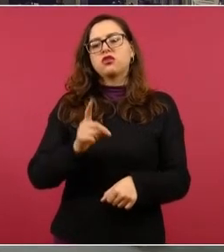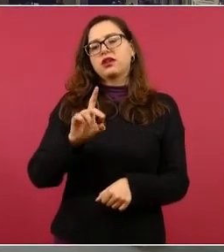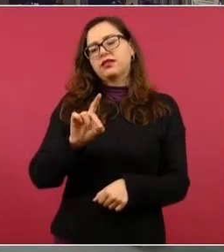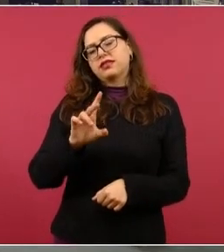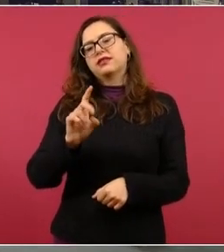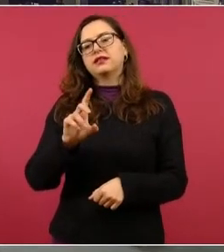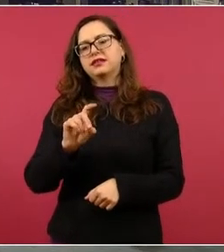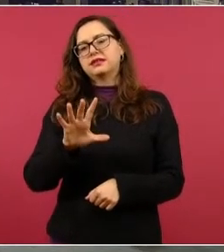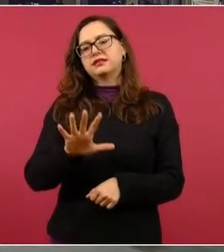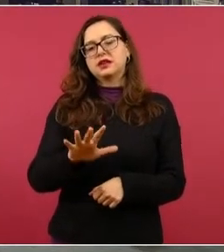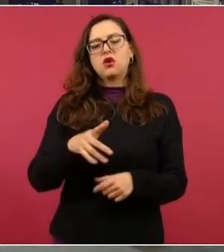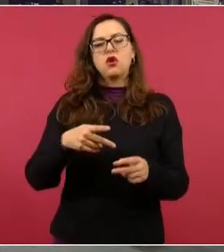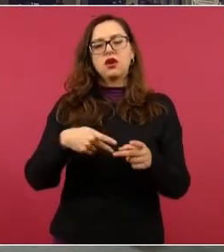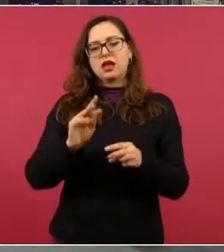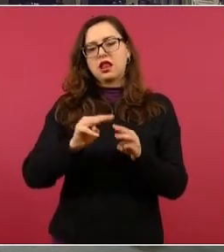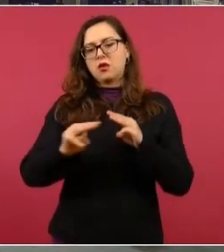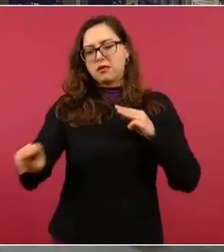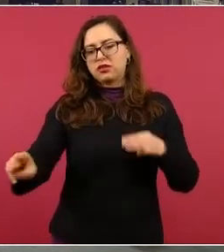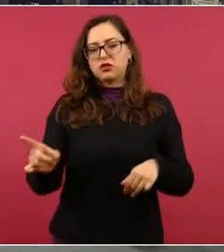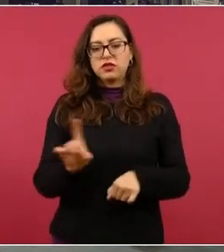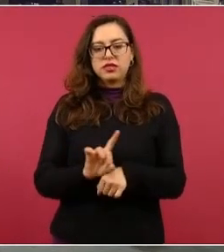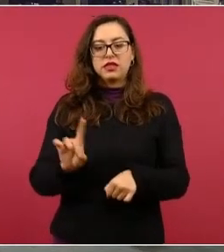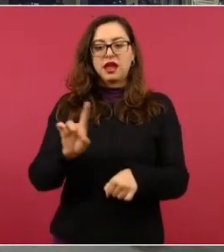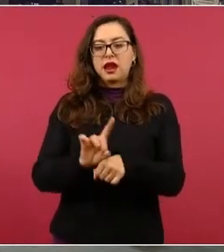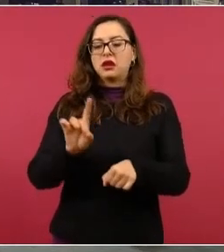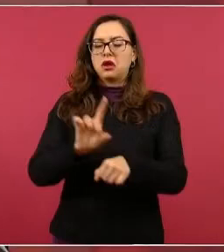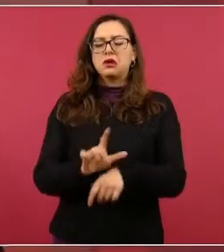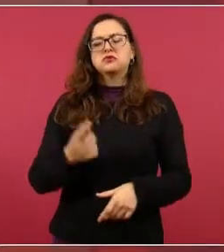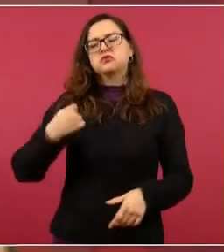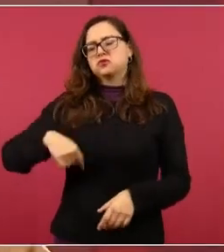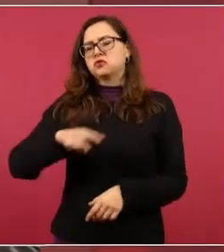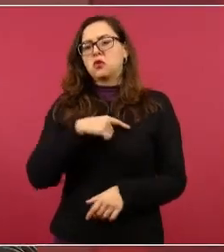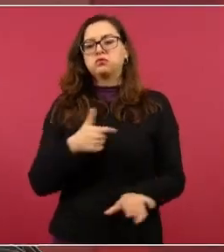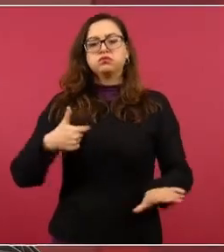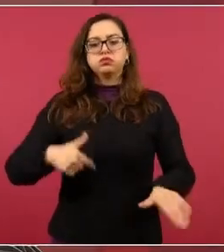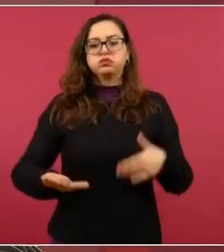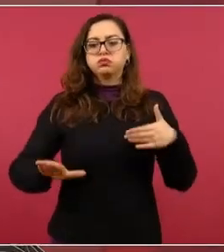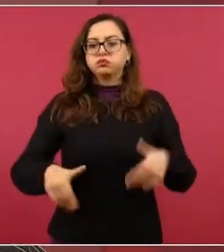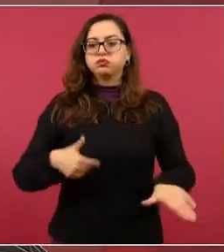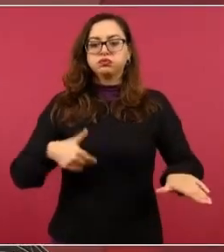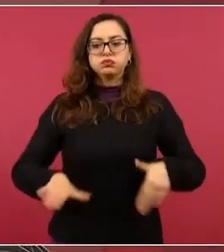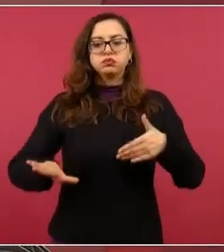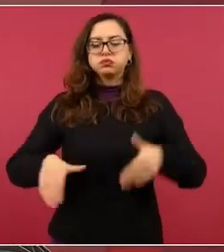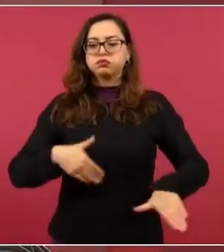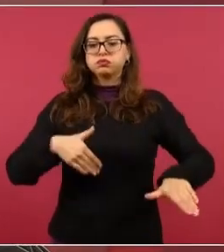La gente por todo el camino muy solidaria, muy fraterna,